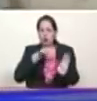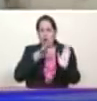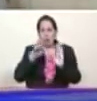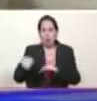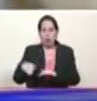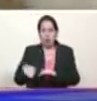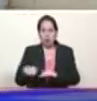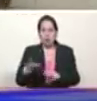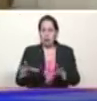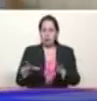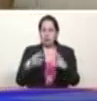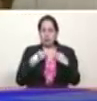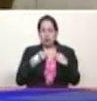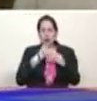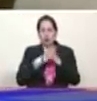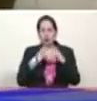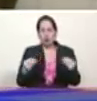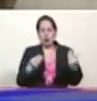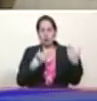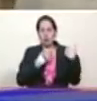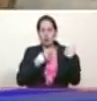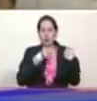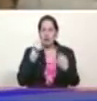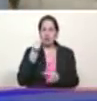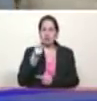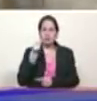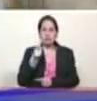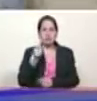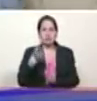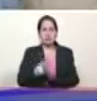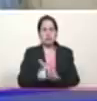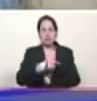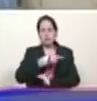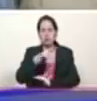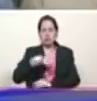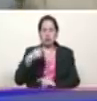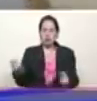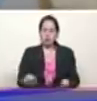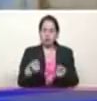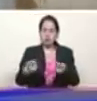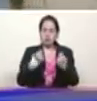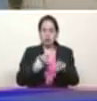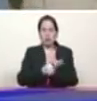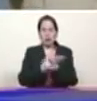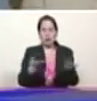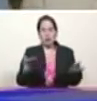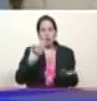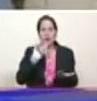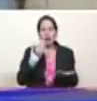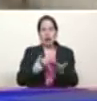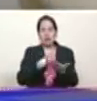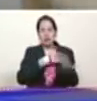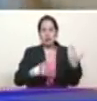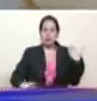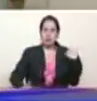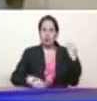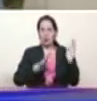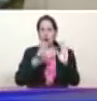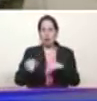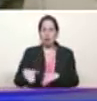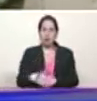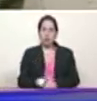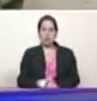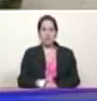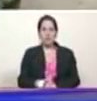asumiendo las tareas que además como gobierno nosotros vamos a impulsarla para nuestro pueblo gracias presidente por todo su apoyo adelante